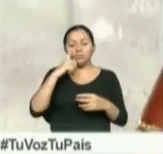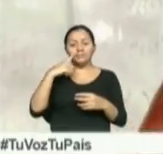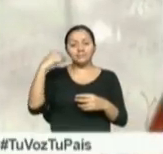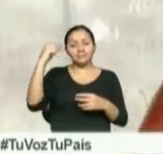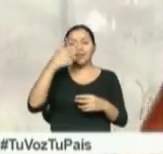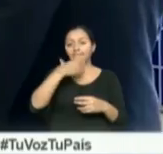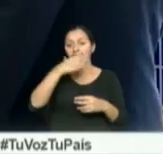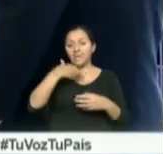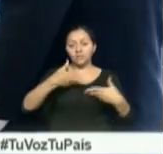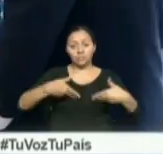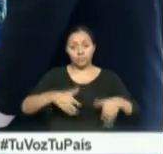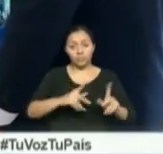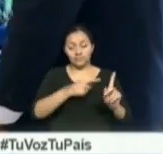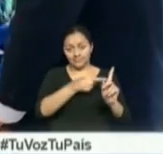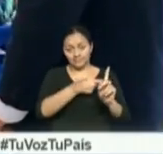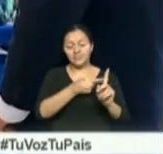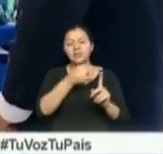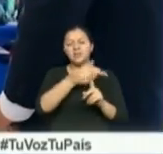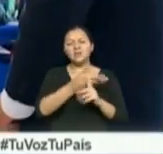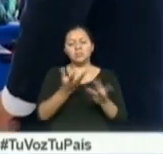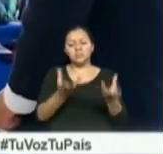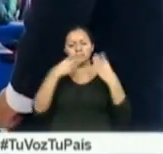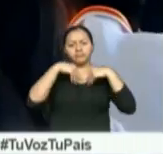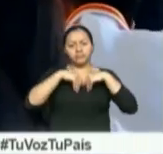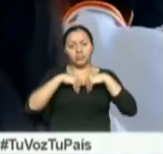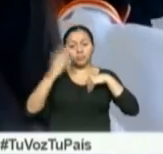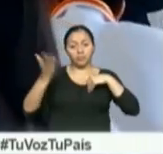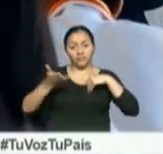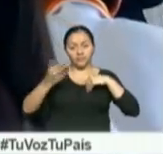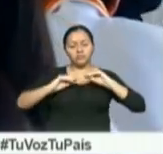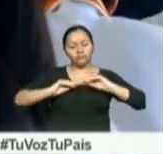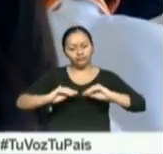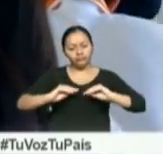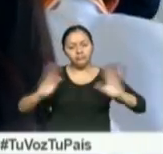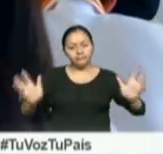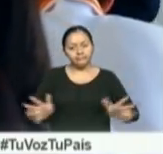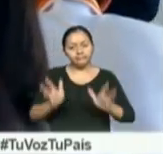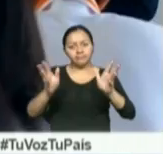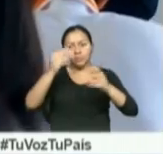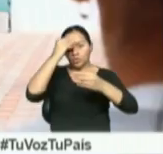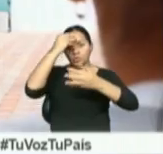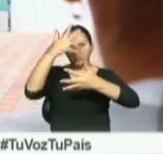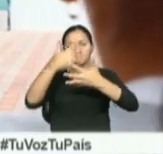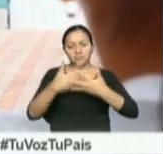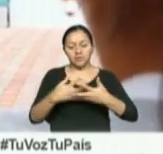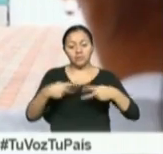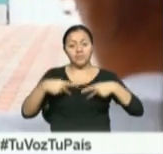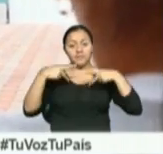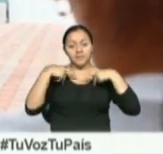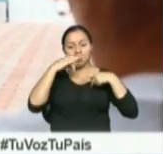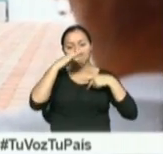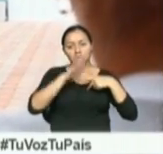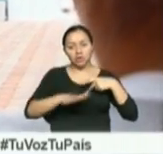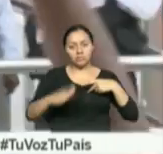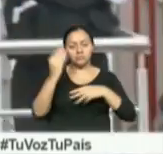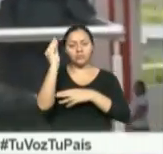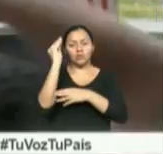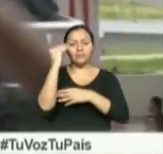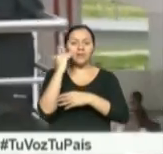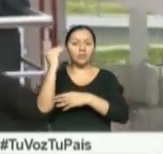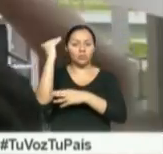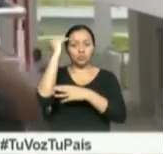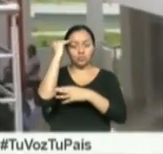en sus manos la capacidad de educar, inspirar y fomentar la búsqueda del conocimiento en la vida de niños, jóvenes y adultos.